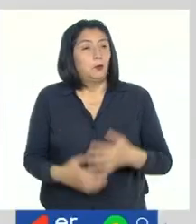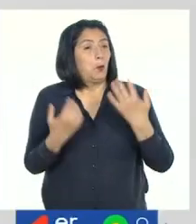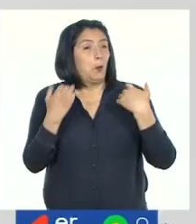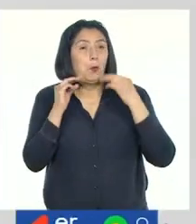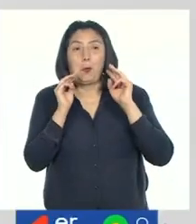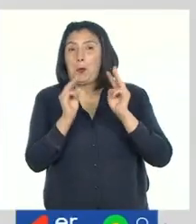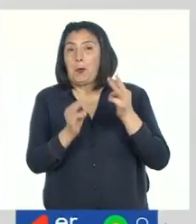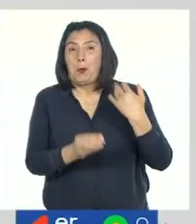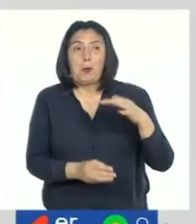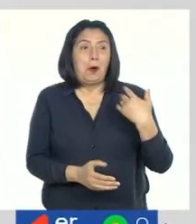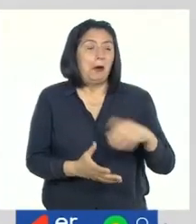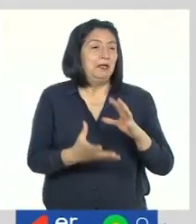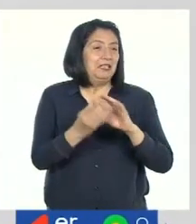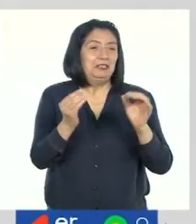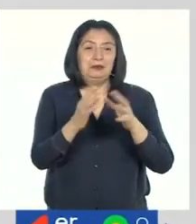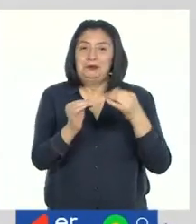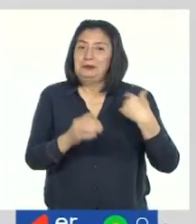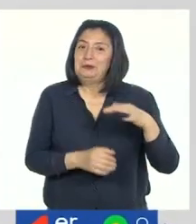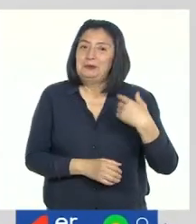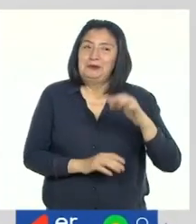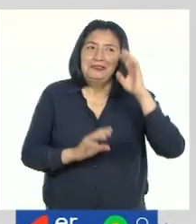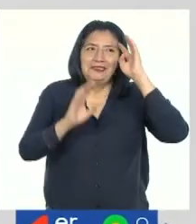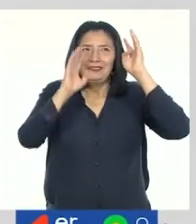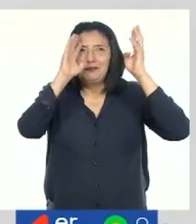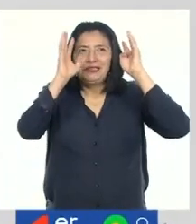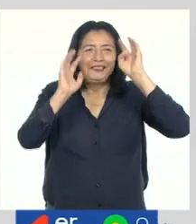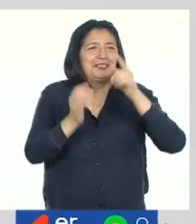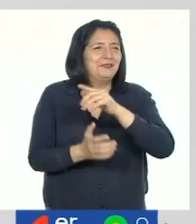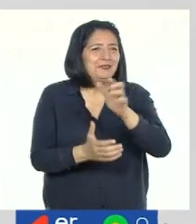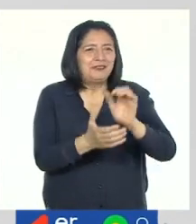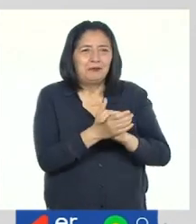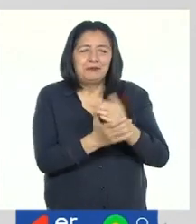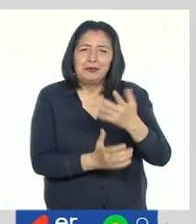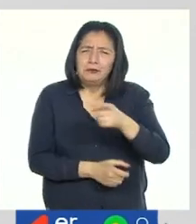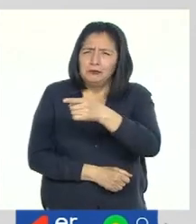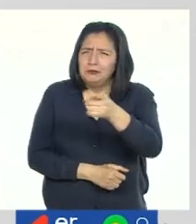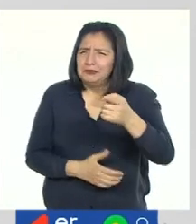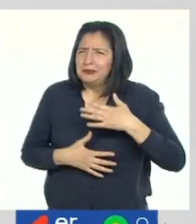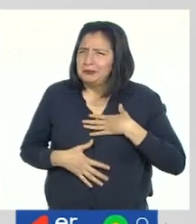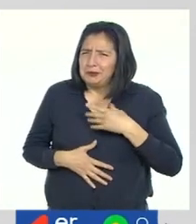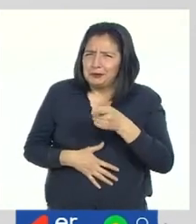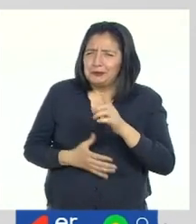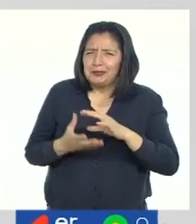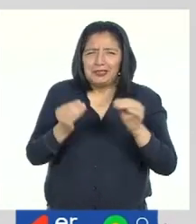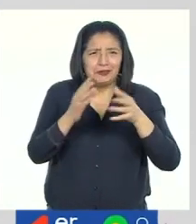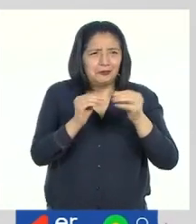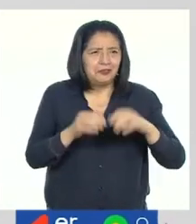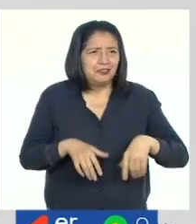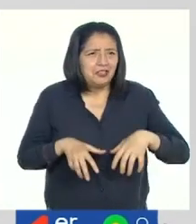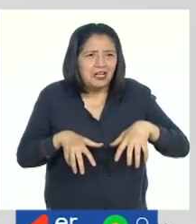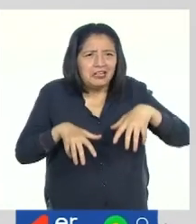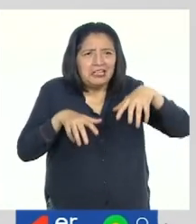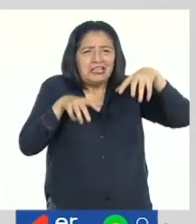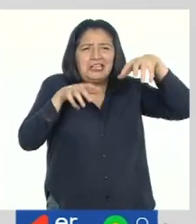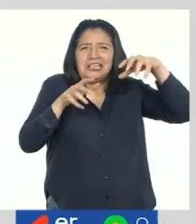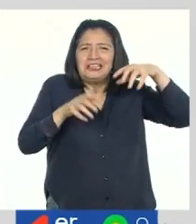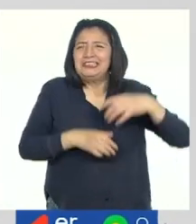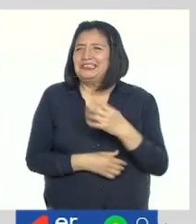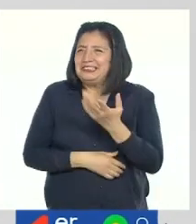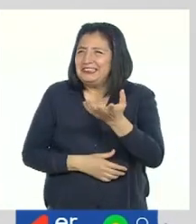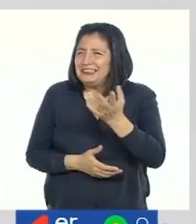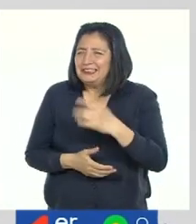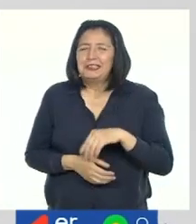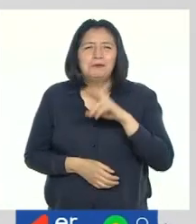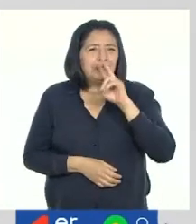¡Qué gran cuento crearon nuestros amigos! ¿Se divirtieron con el cuento del gigante patito rojo?